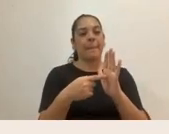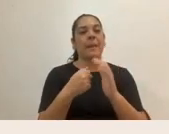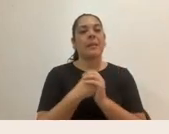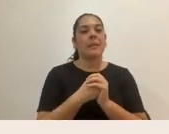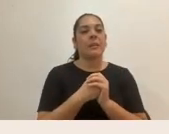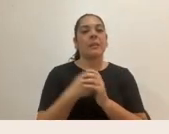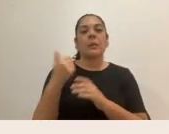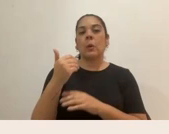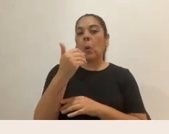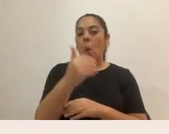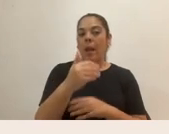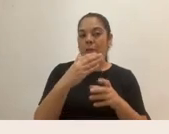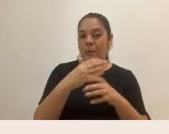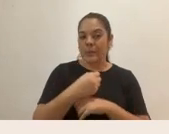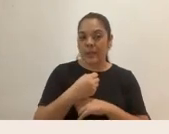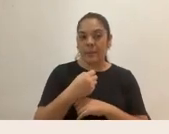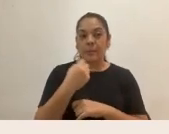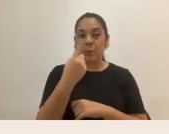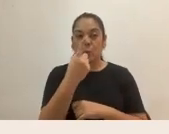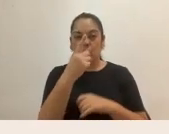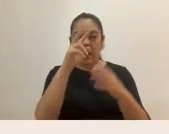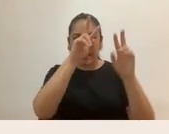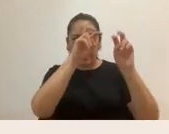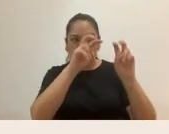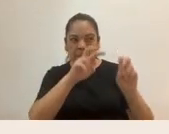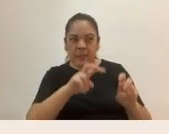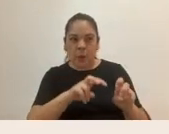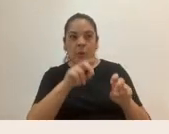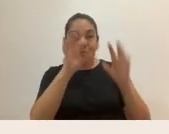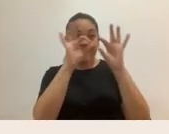hacemos una revisión de los estereotipos de género,